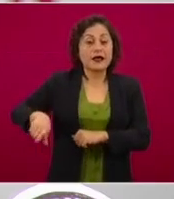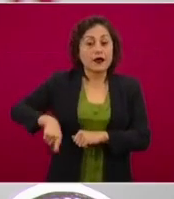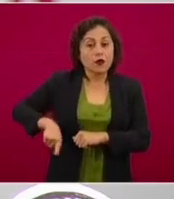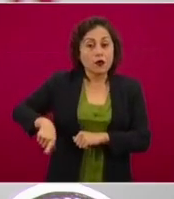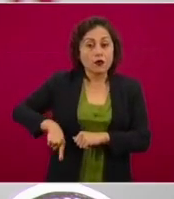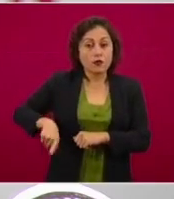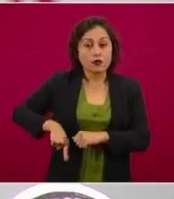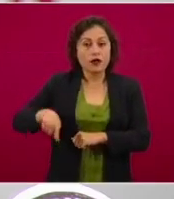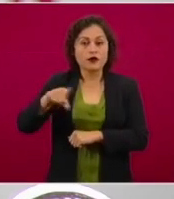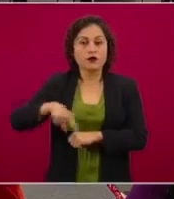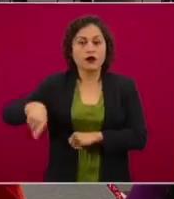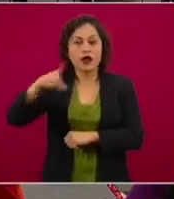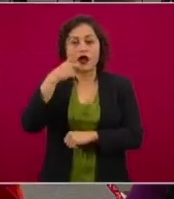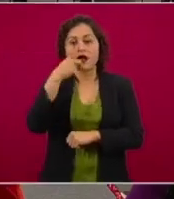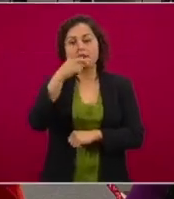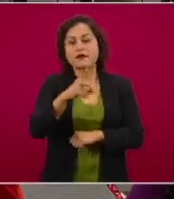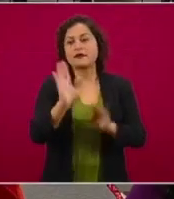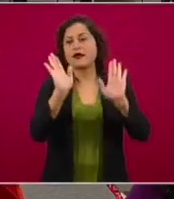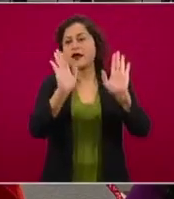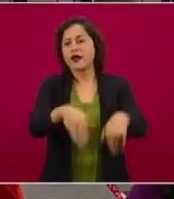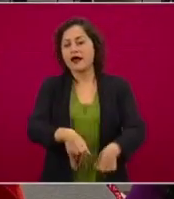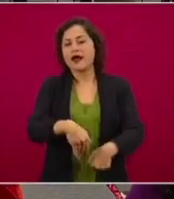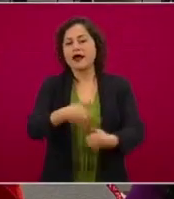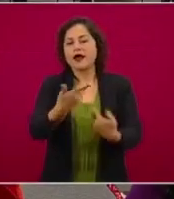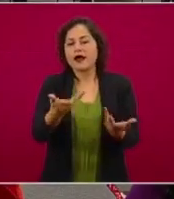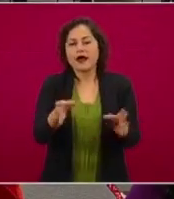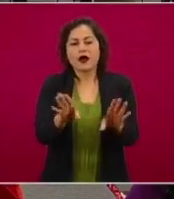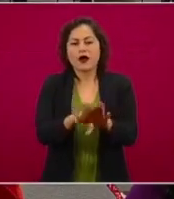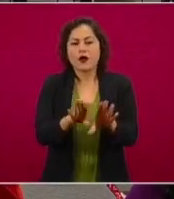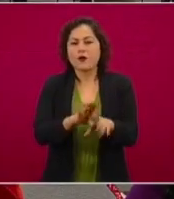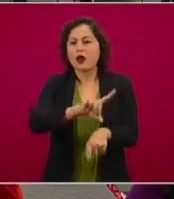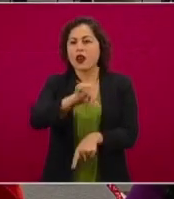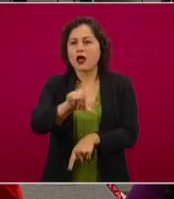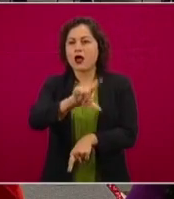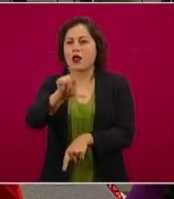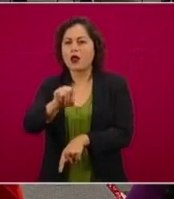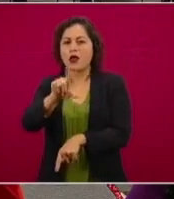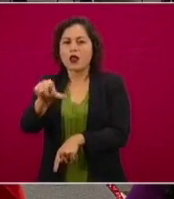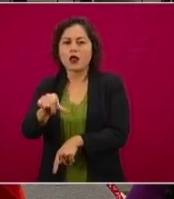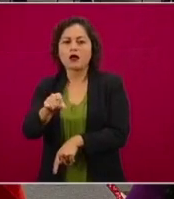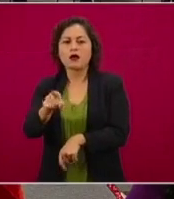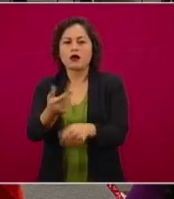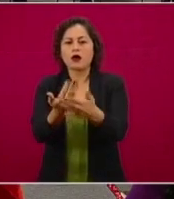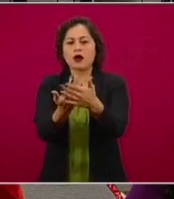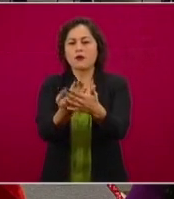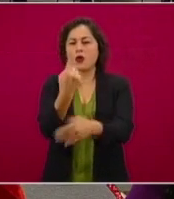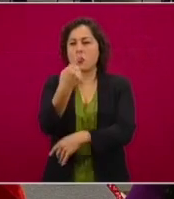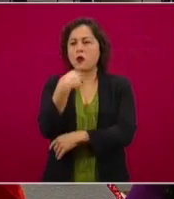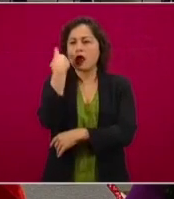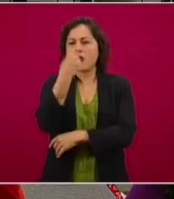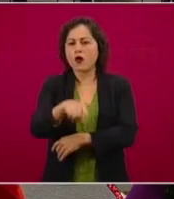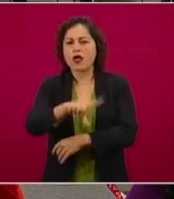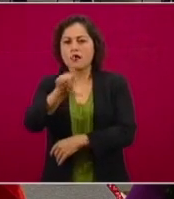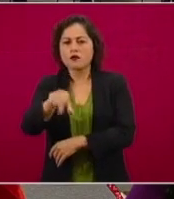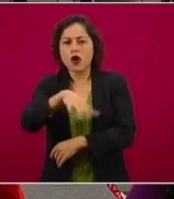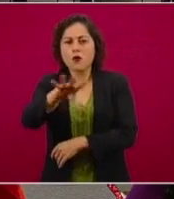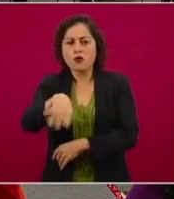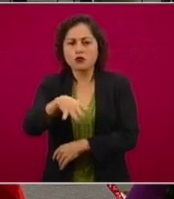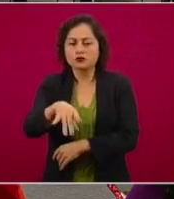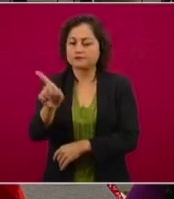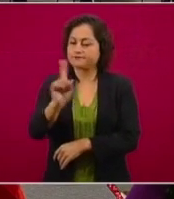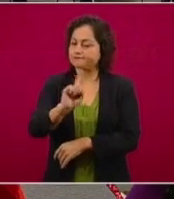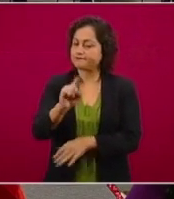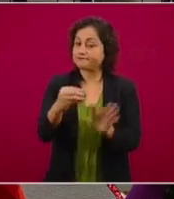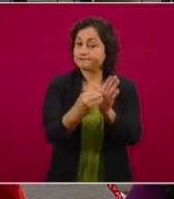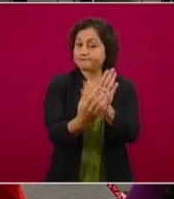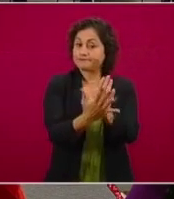puede decirles ya por un protocolo homologado que se tiene que esperar una hora en buscarla, que seguro se fue con